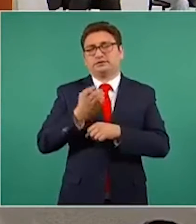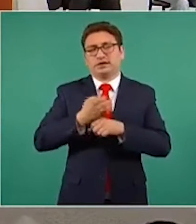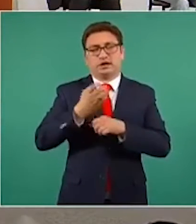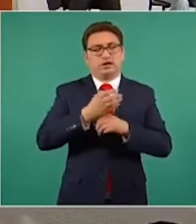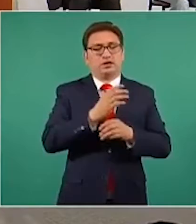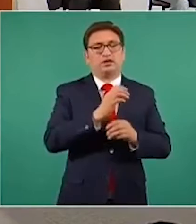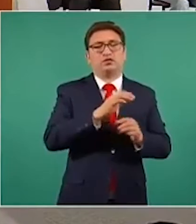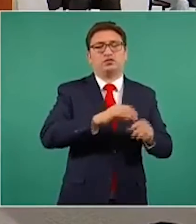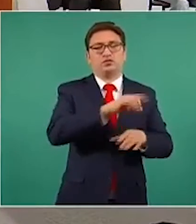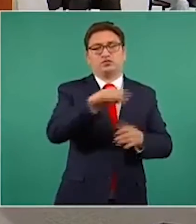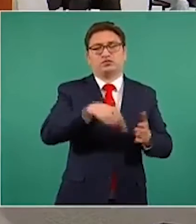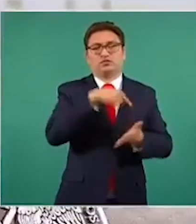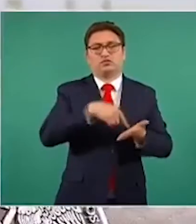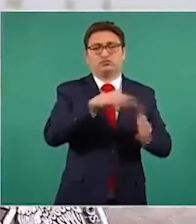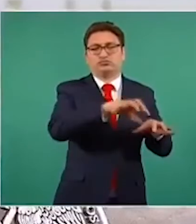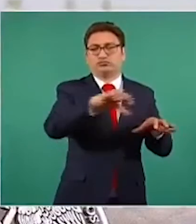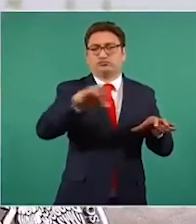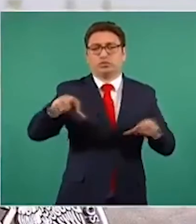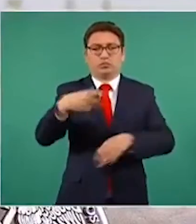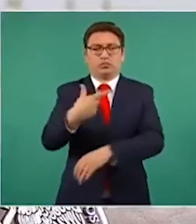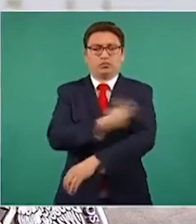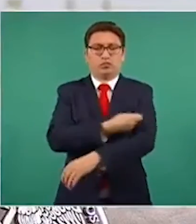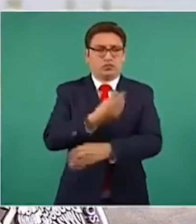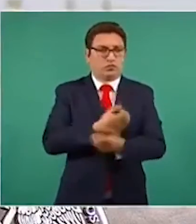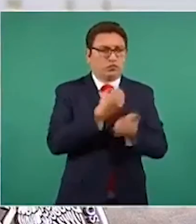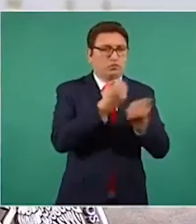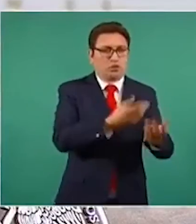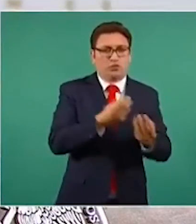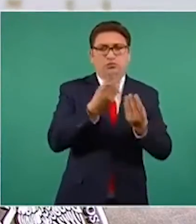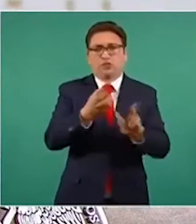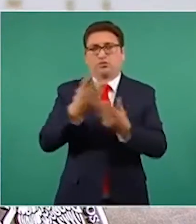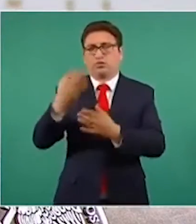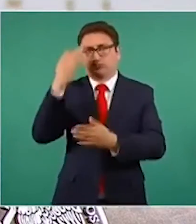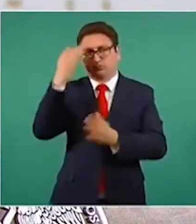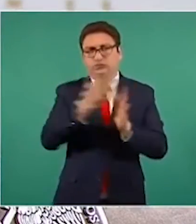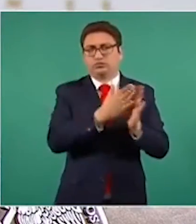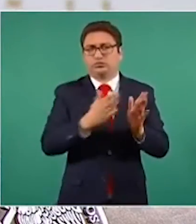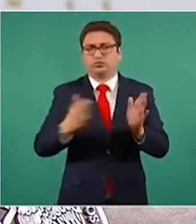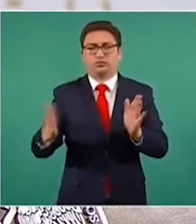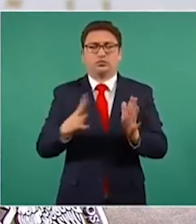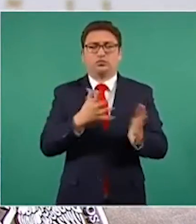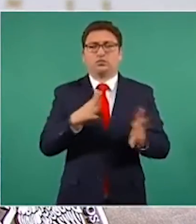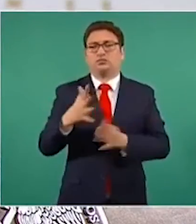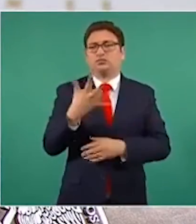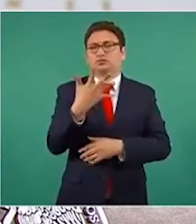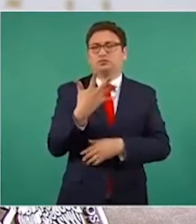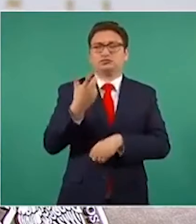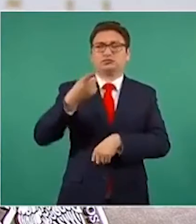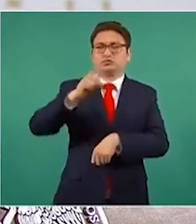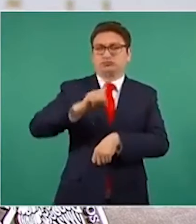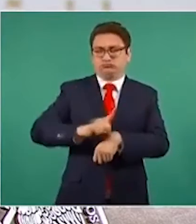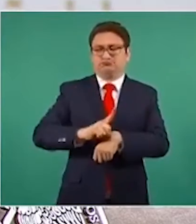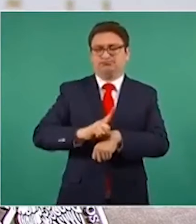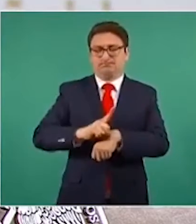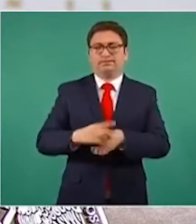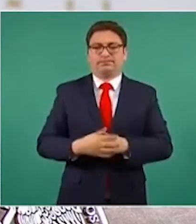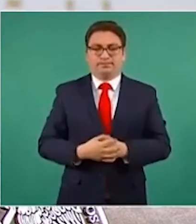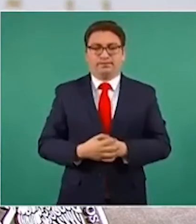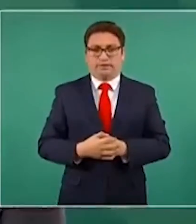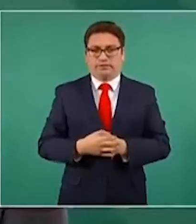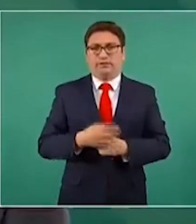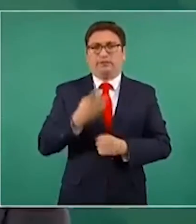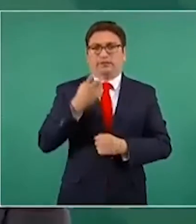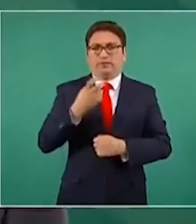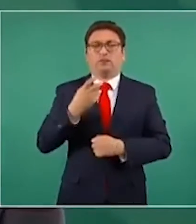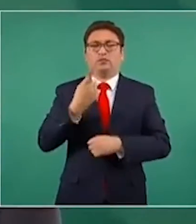llegan a los puestos de vacunación y se empiezan a aplicar. Esto tarda cerca de cinco días en promedio, de modo que lo que